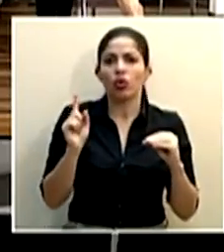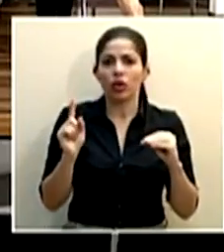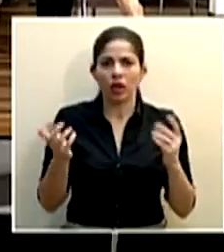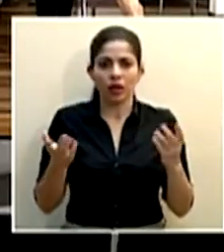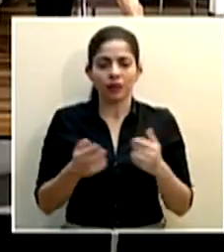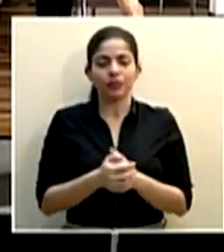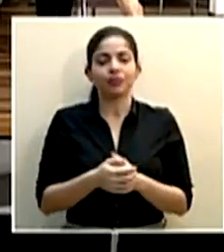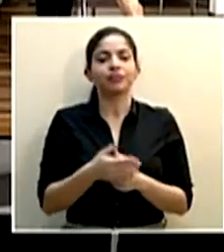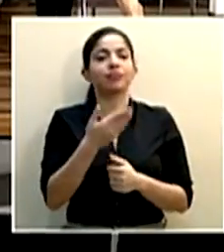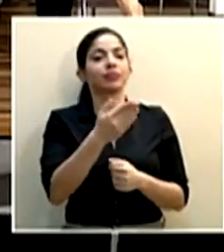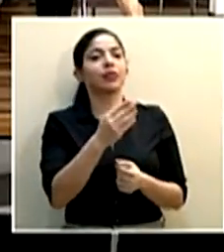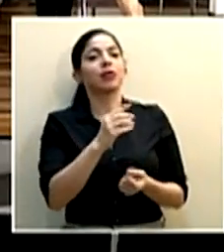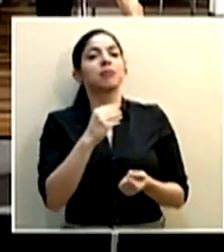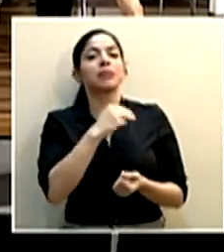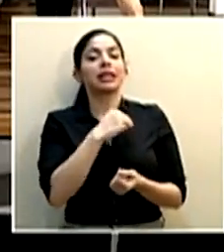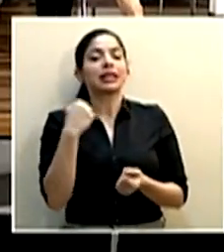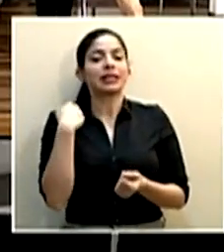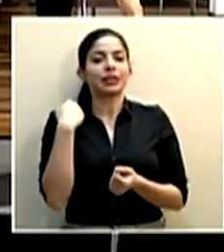Salud.